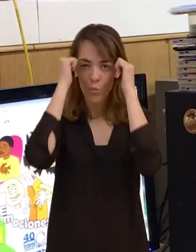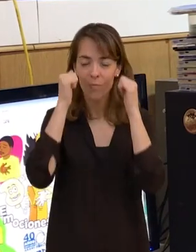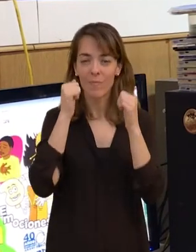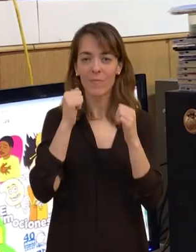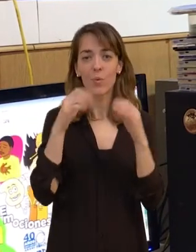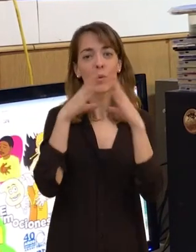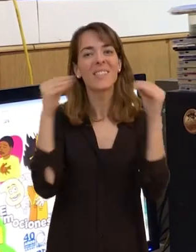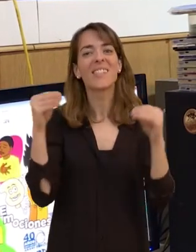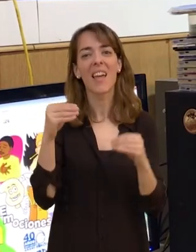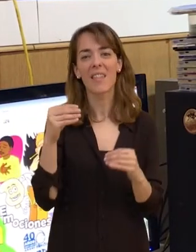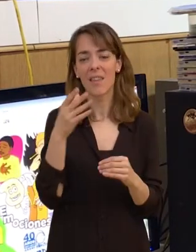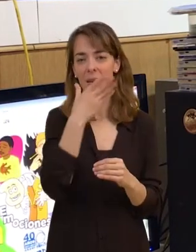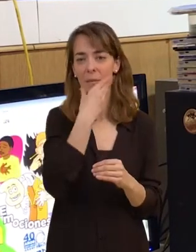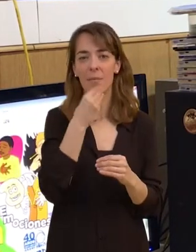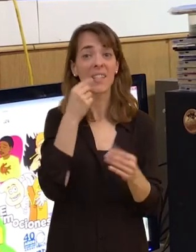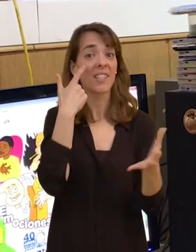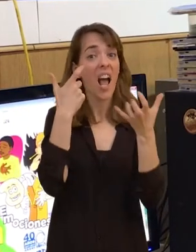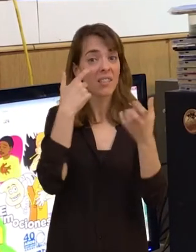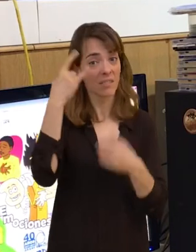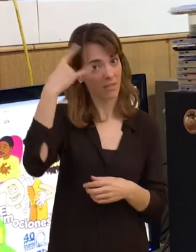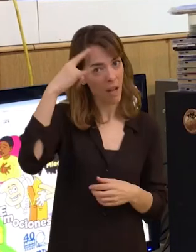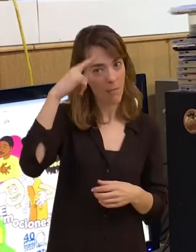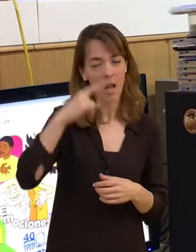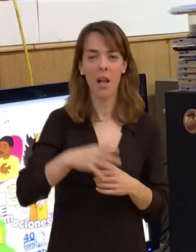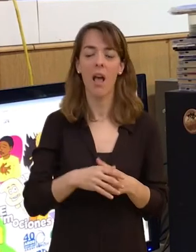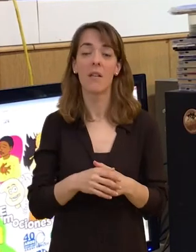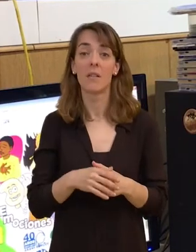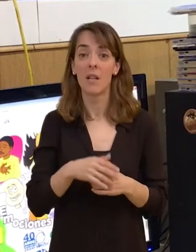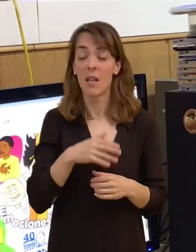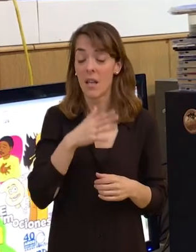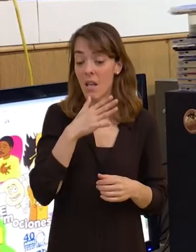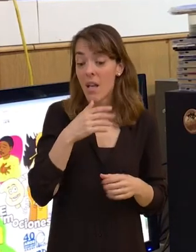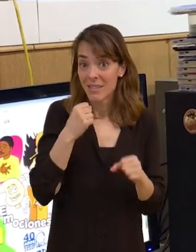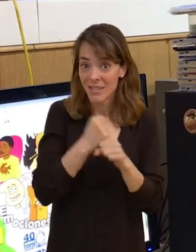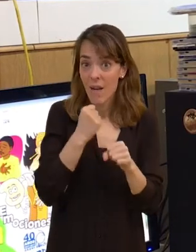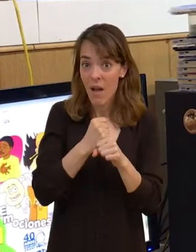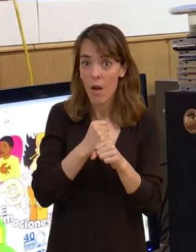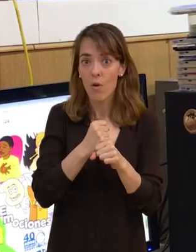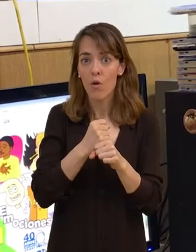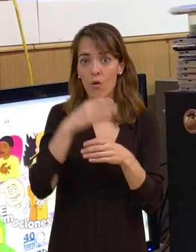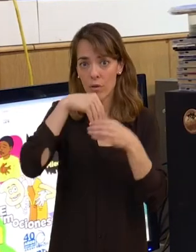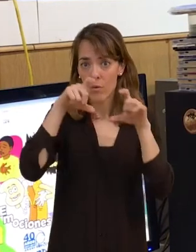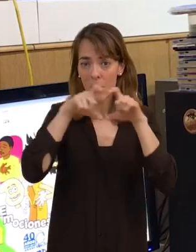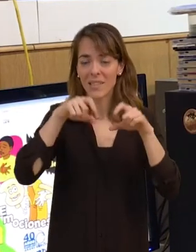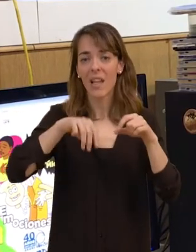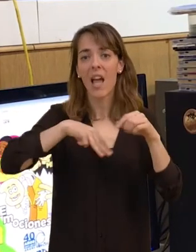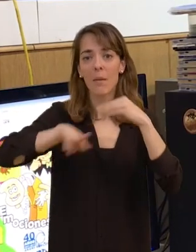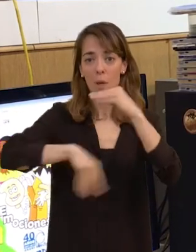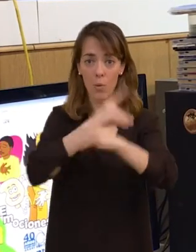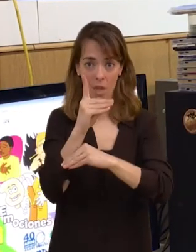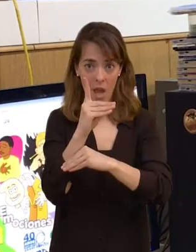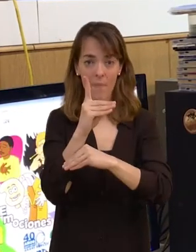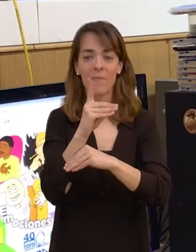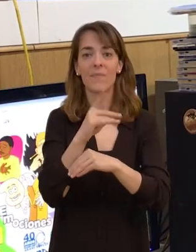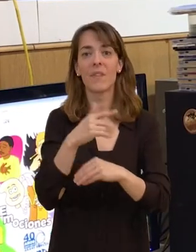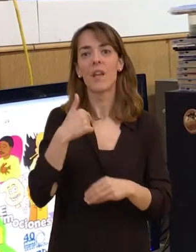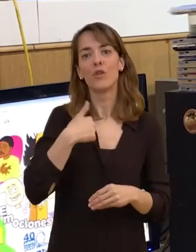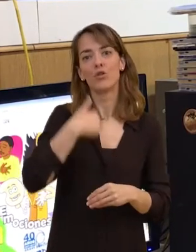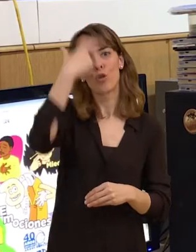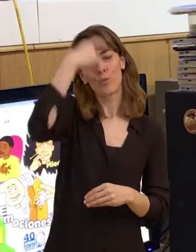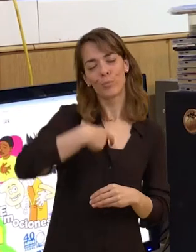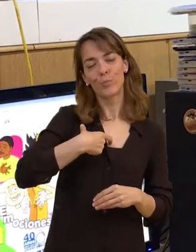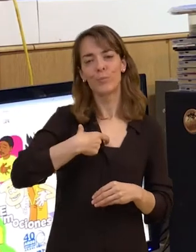Bellas Artes en Salamanca y trabajo en la empresa MQD. Soy